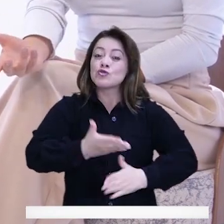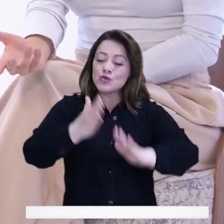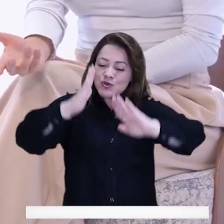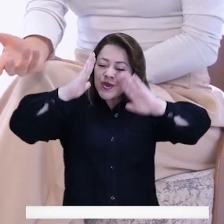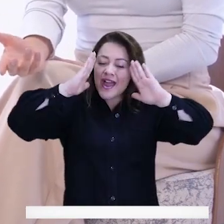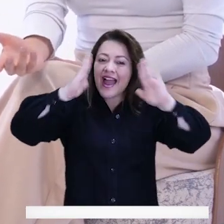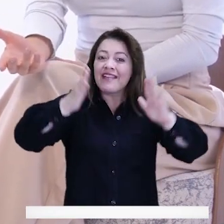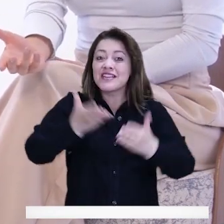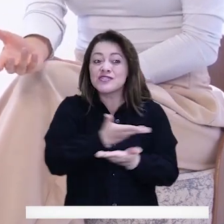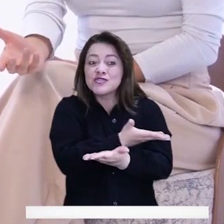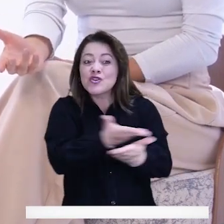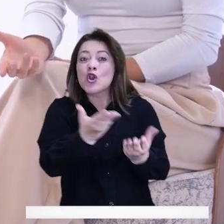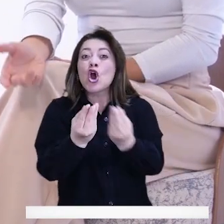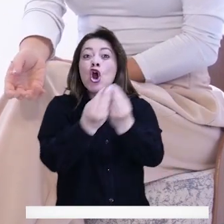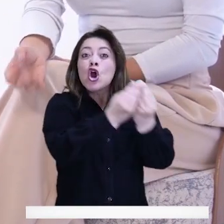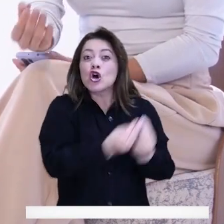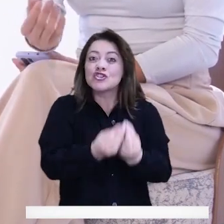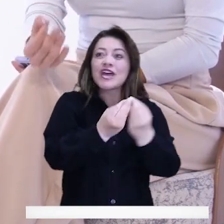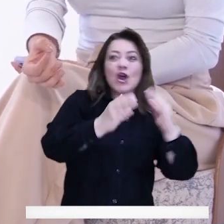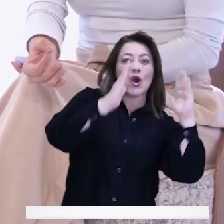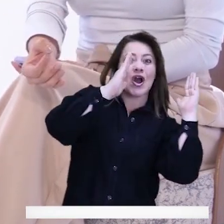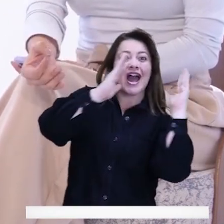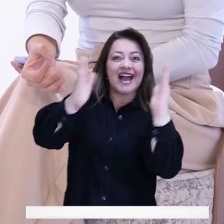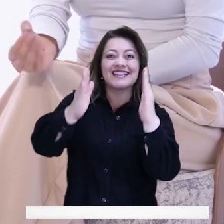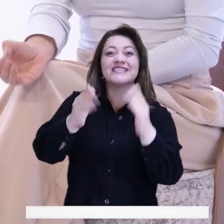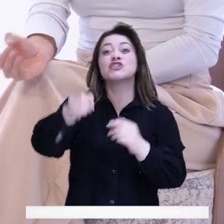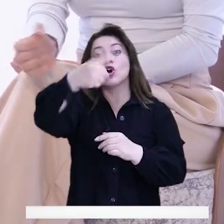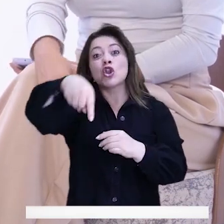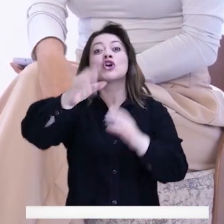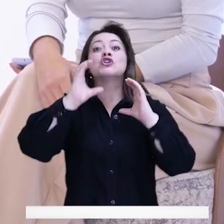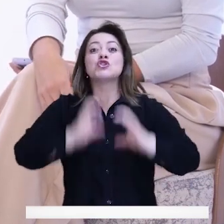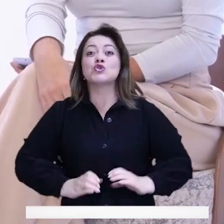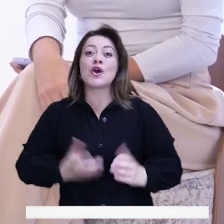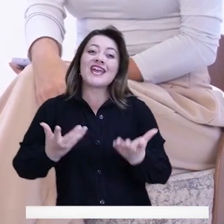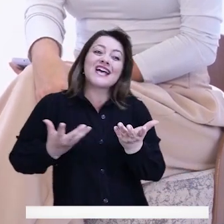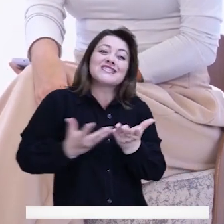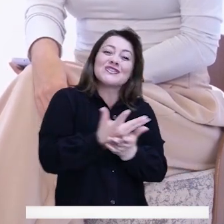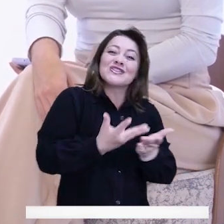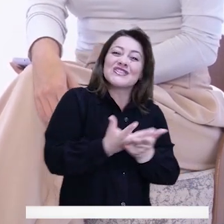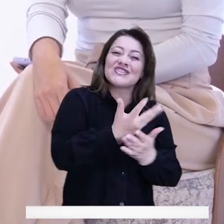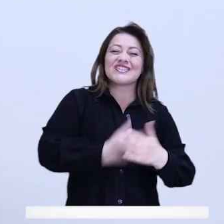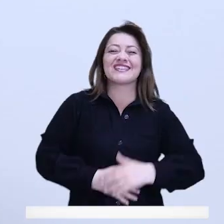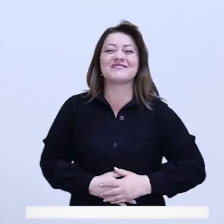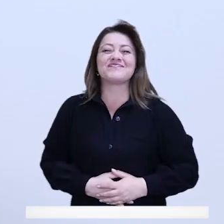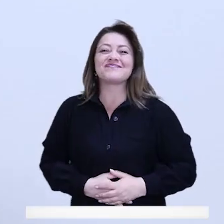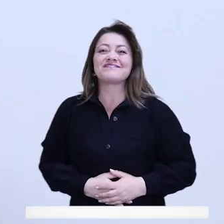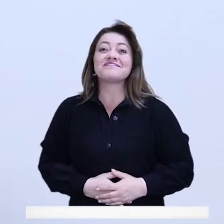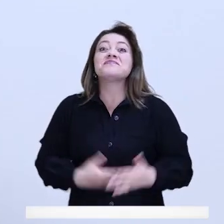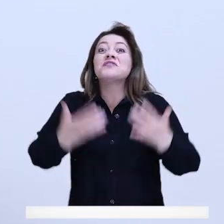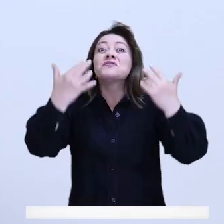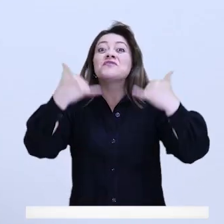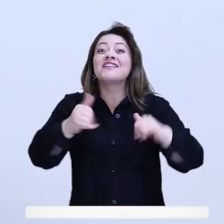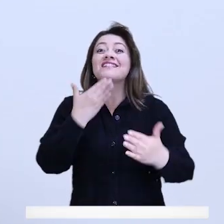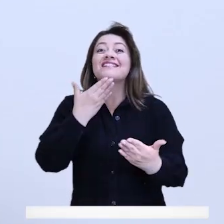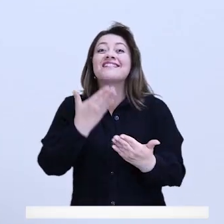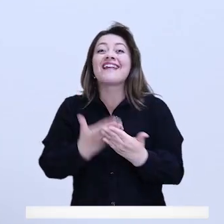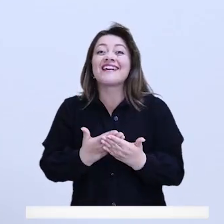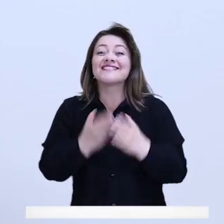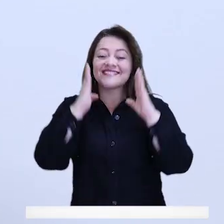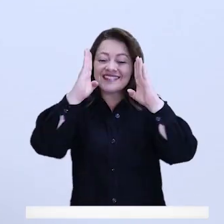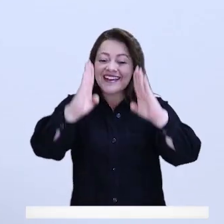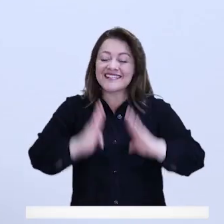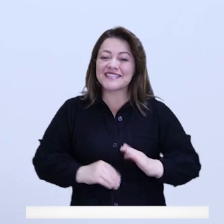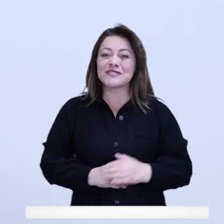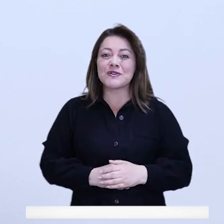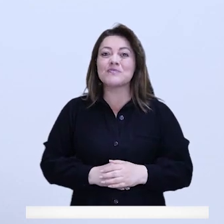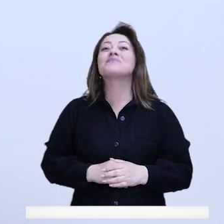recomendaciones que les darían a nuestros concejales y concejalas de Bogotá. Así que por ahora nos despedimos, pero